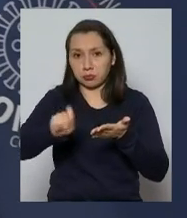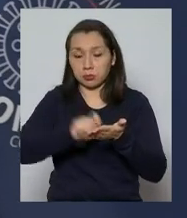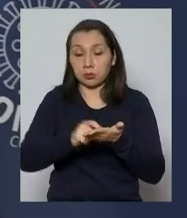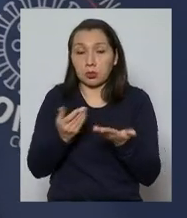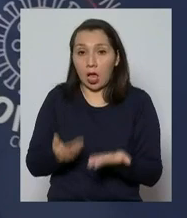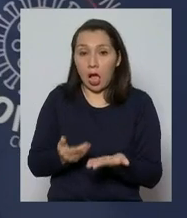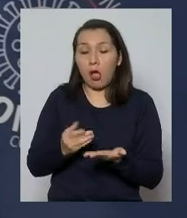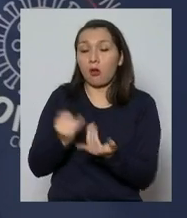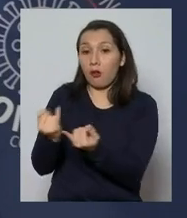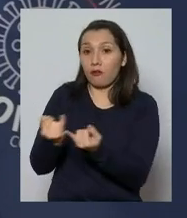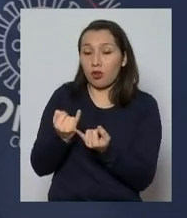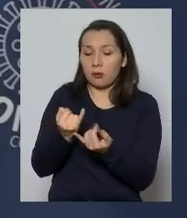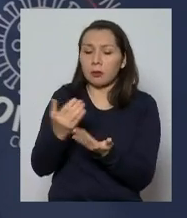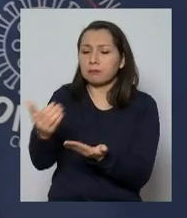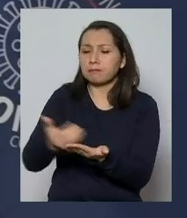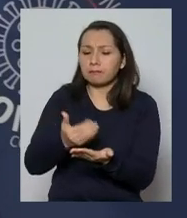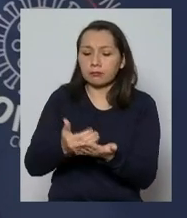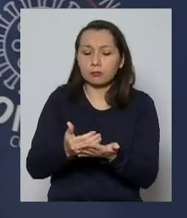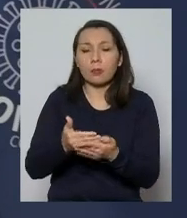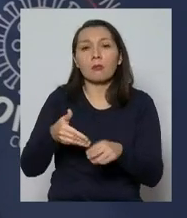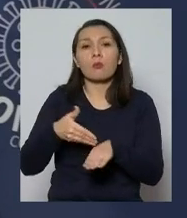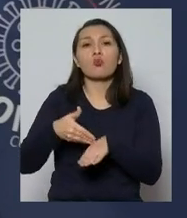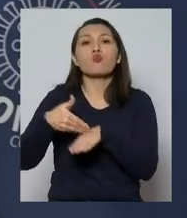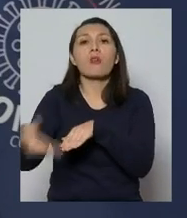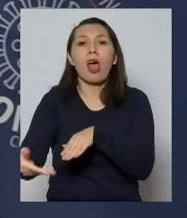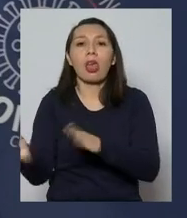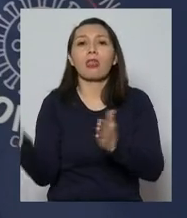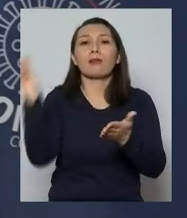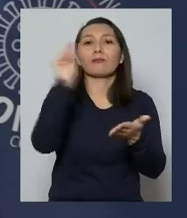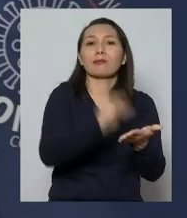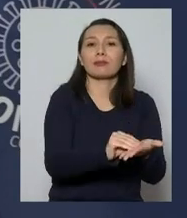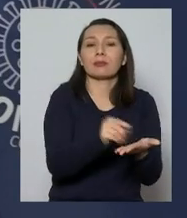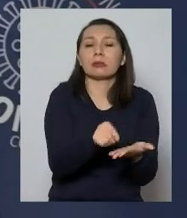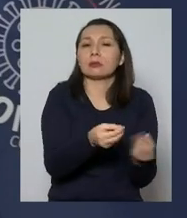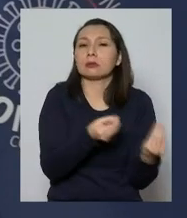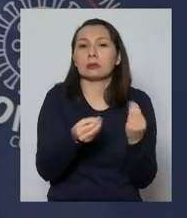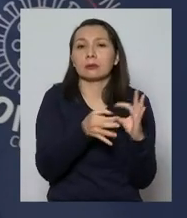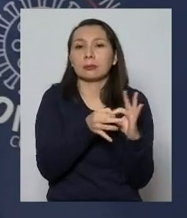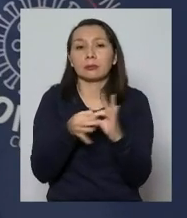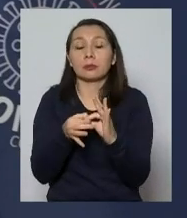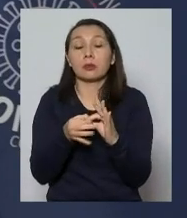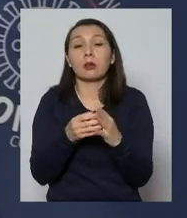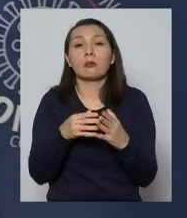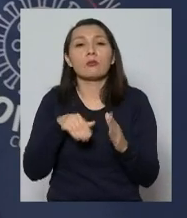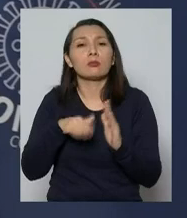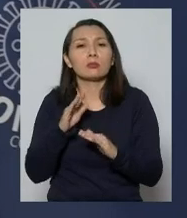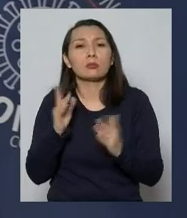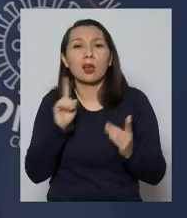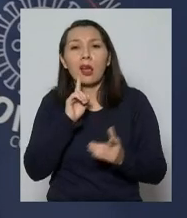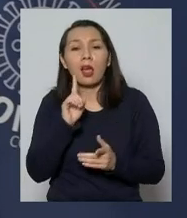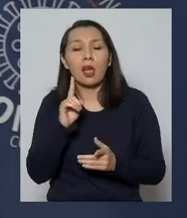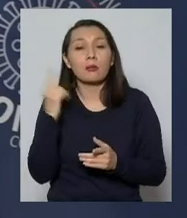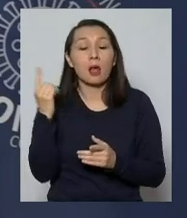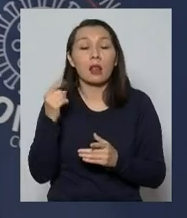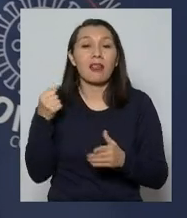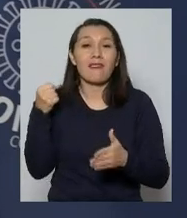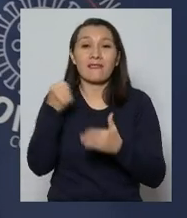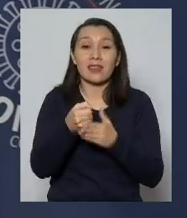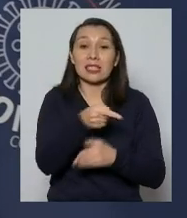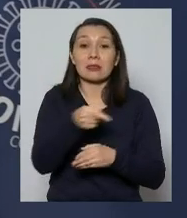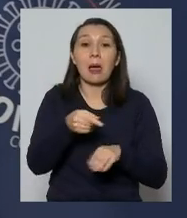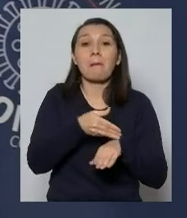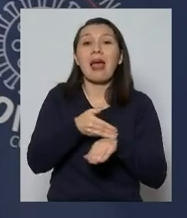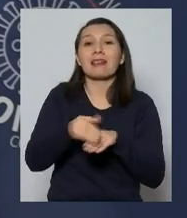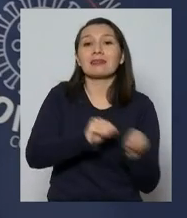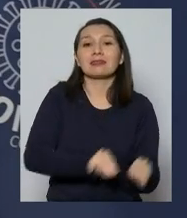estamos rescatando más tardíamente y esto se produce muy particularmente durante los fines de